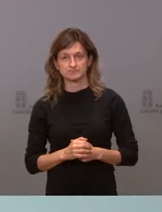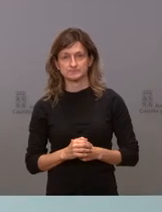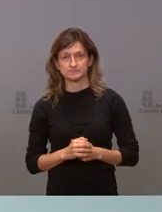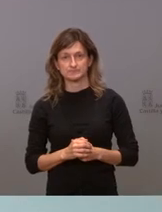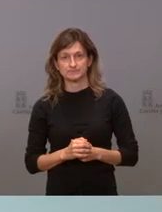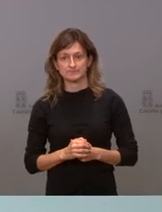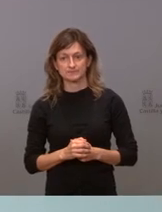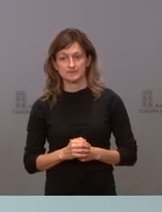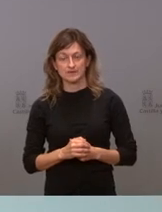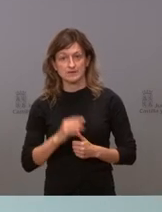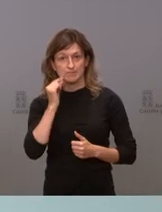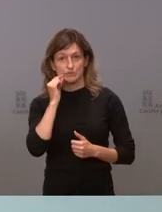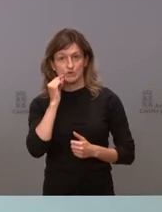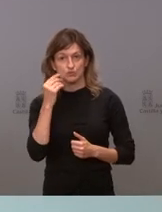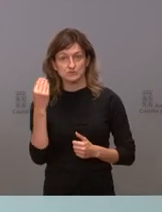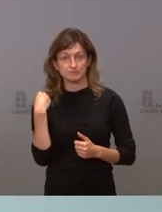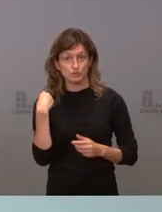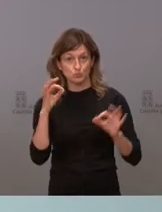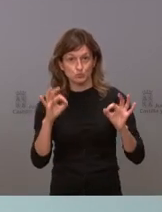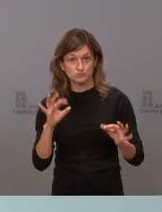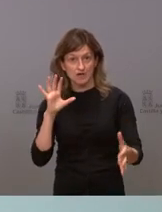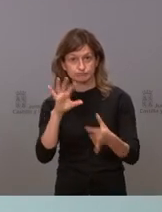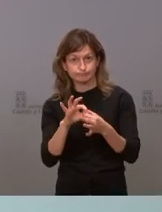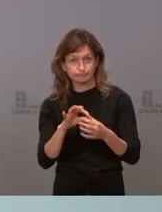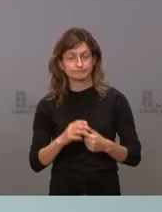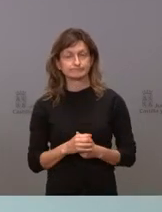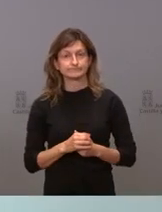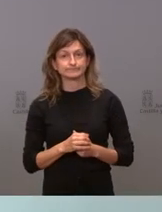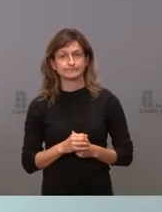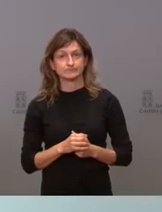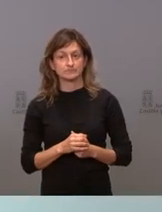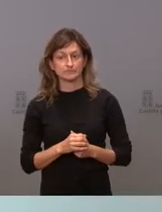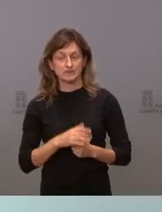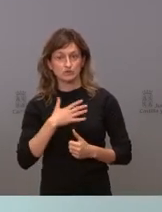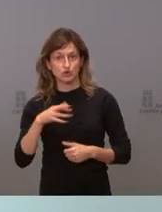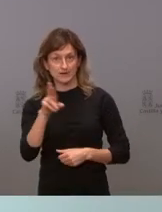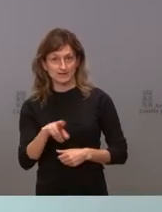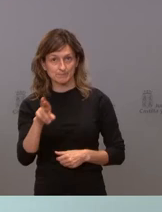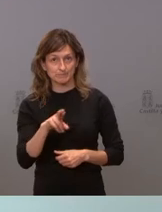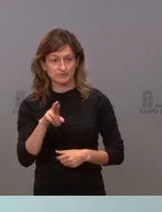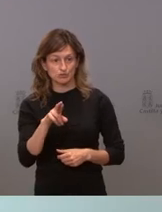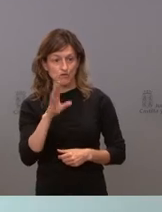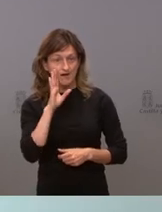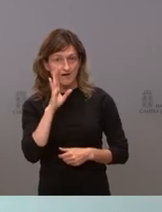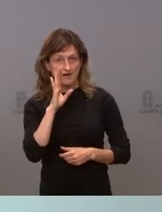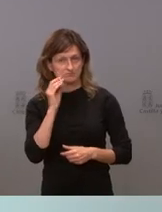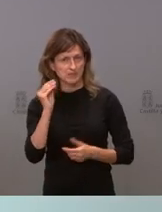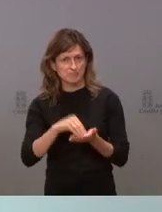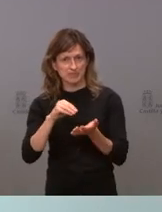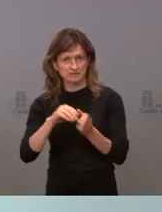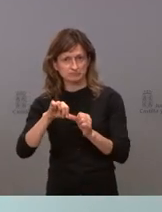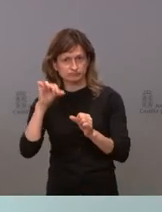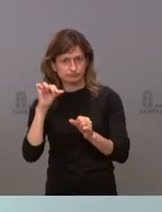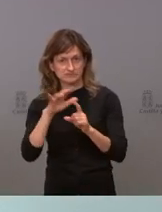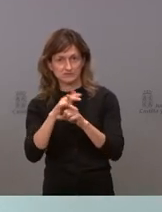y le respecto a esta pregunta que usted me formula yo creo que me reitero en lo que he dicho en innumerables ocasiones a